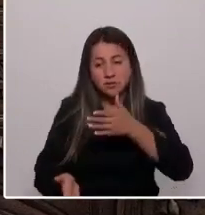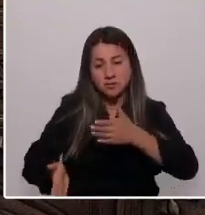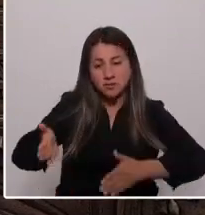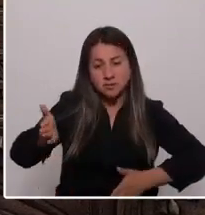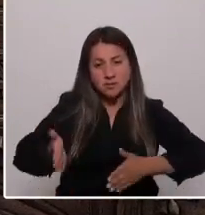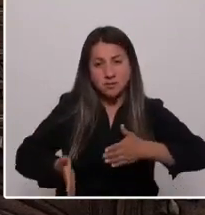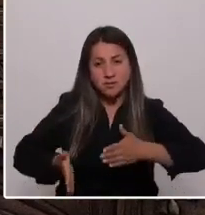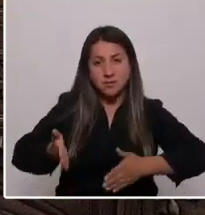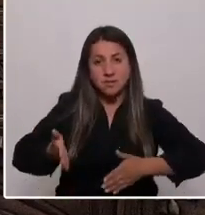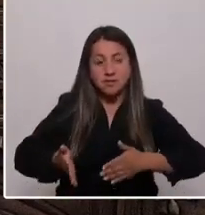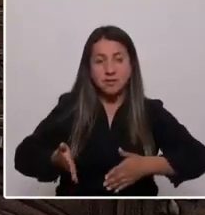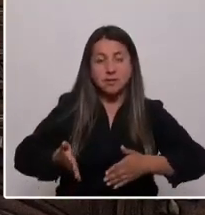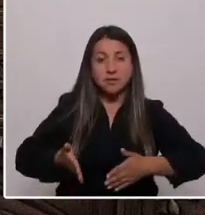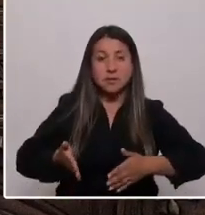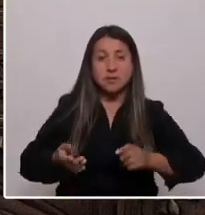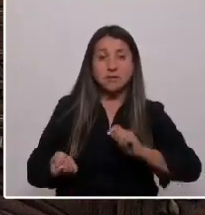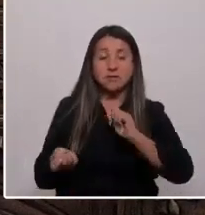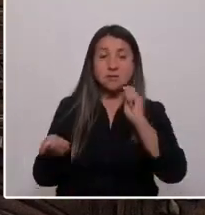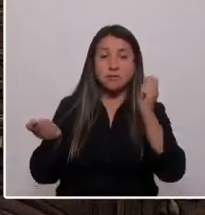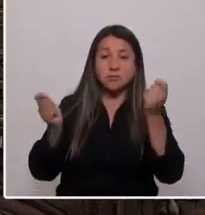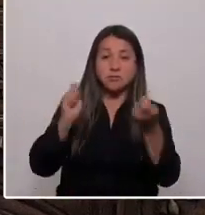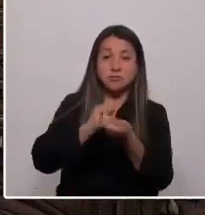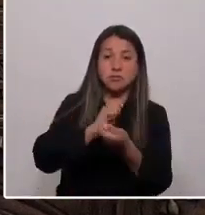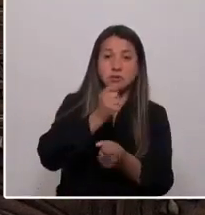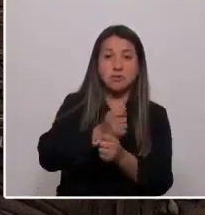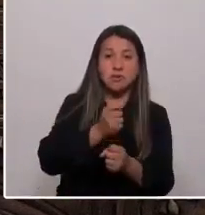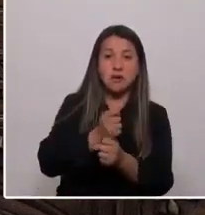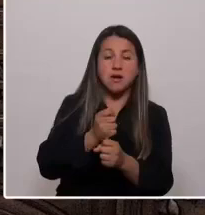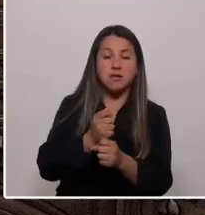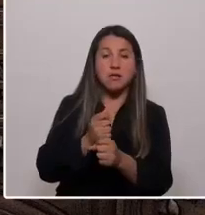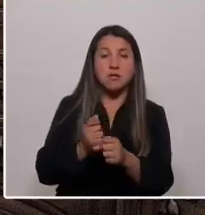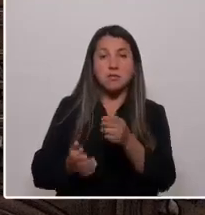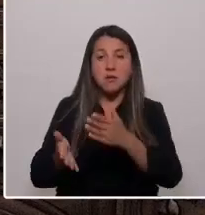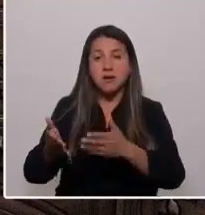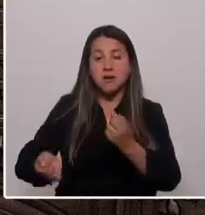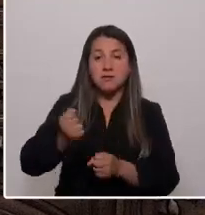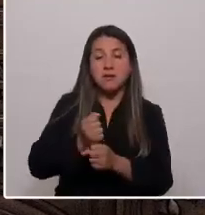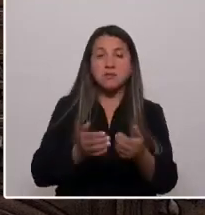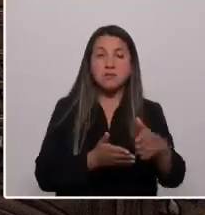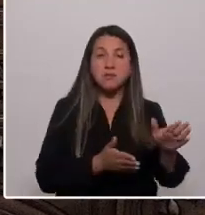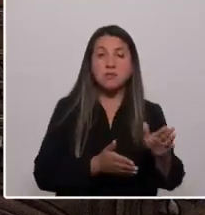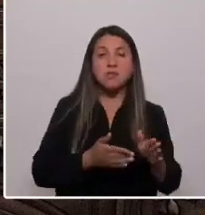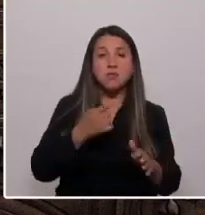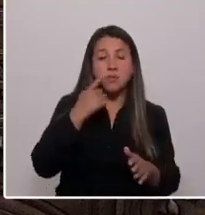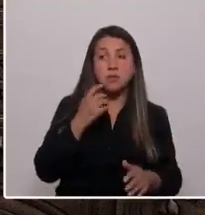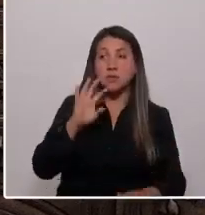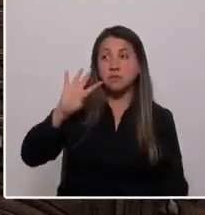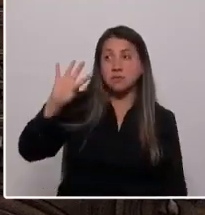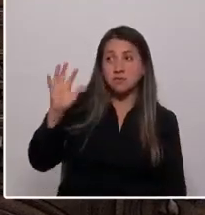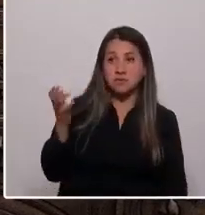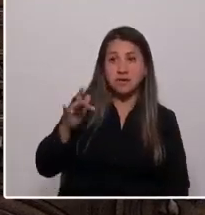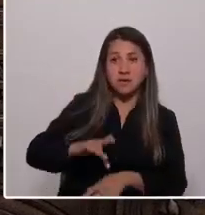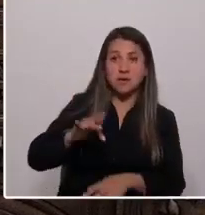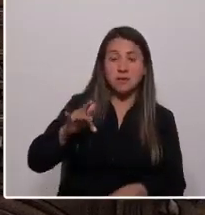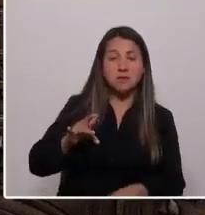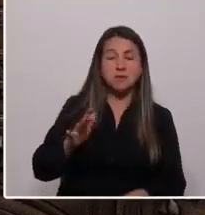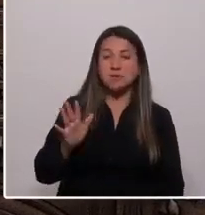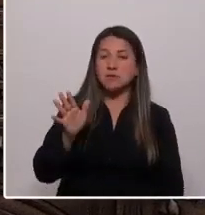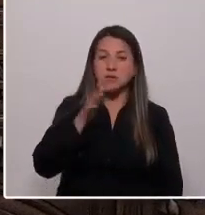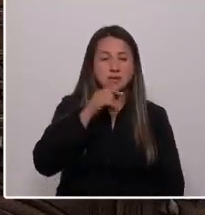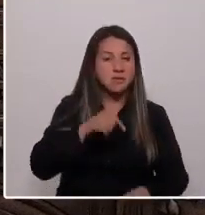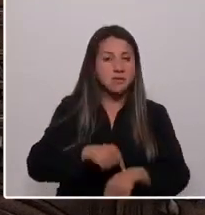evolución de trabajos, el calentamiento global y la comunicación instantánea, no hay espacio para pensar